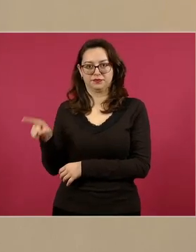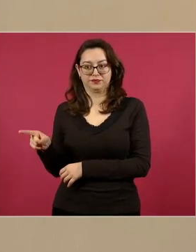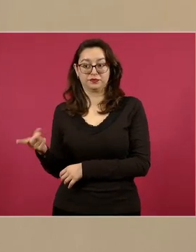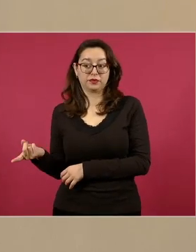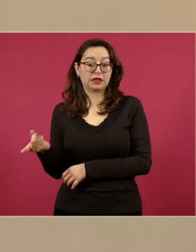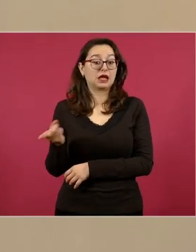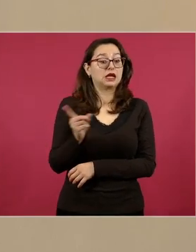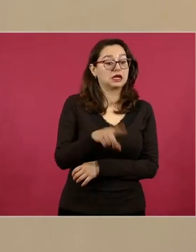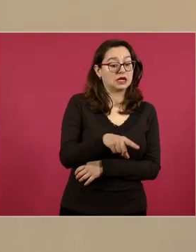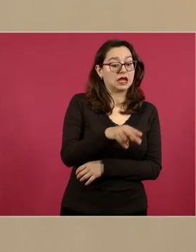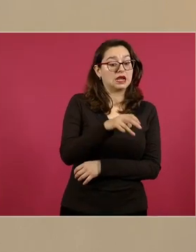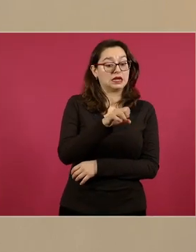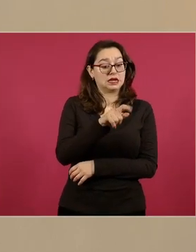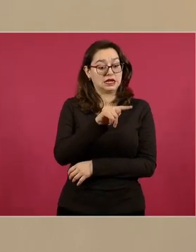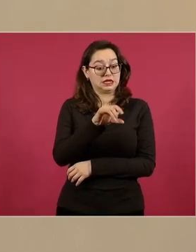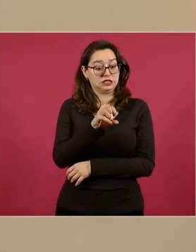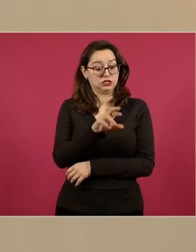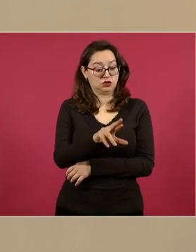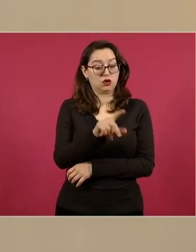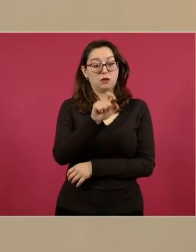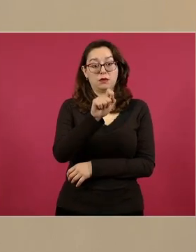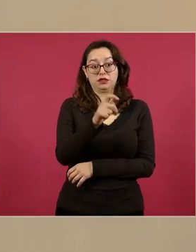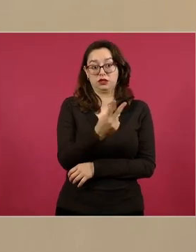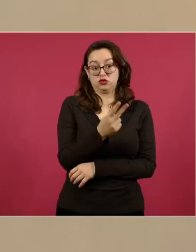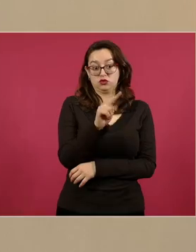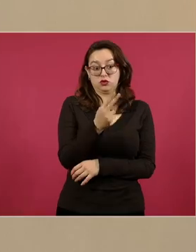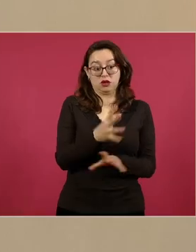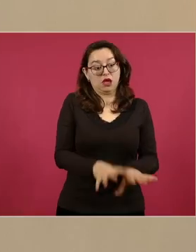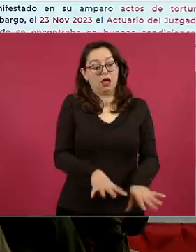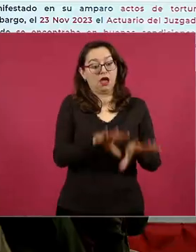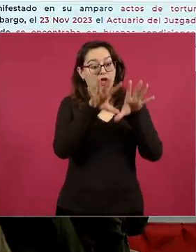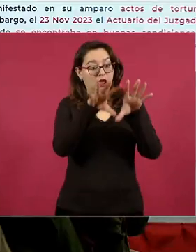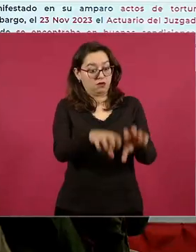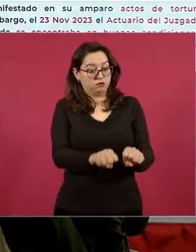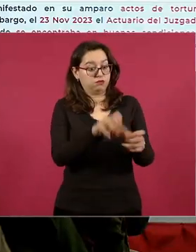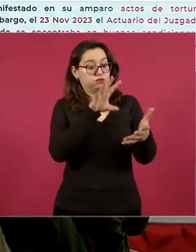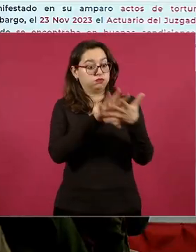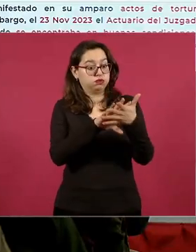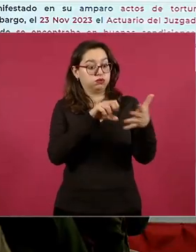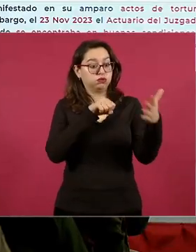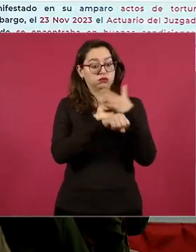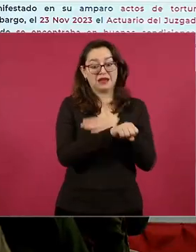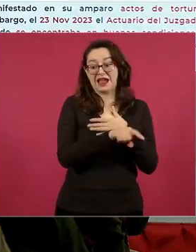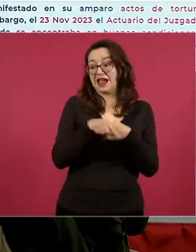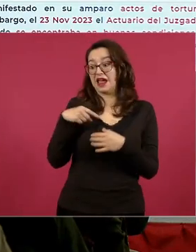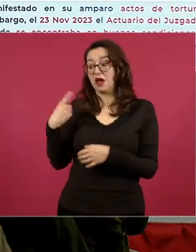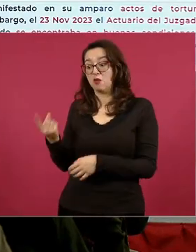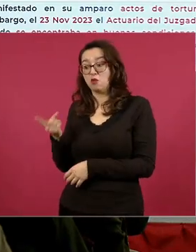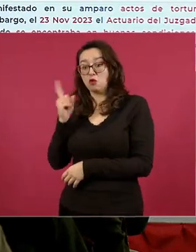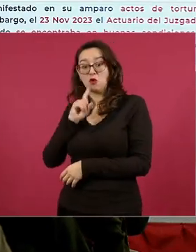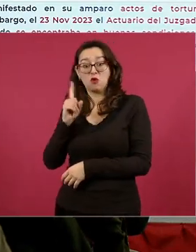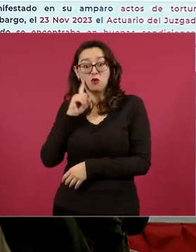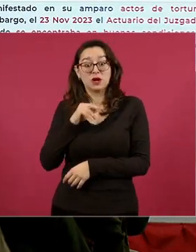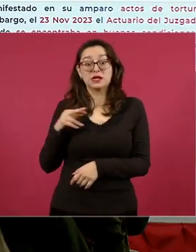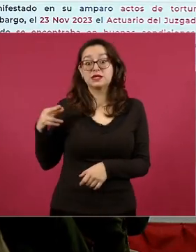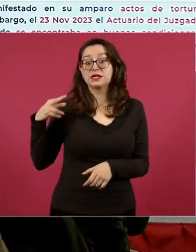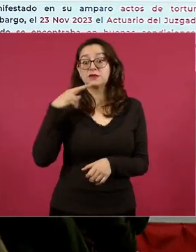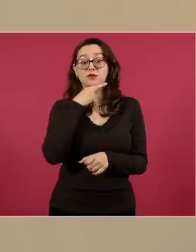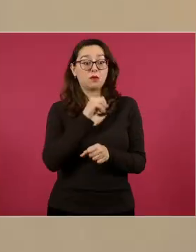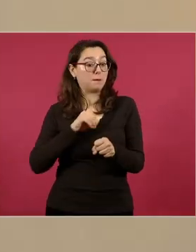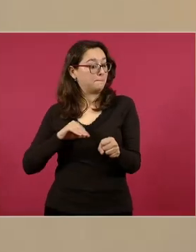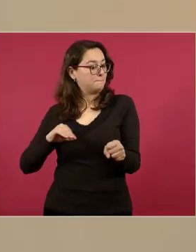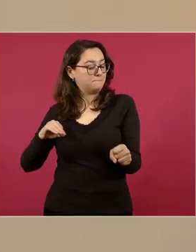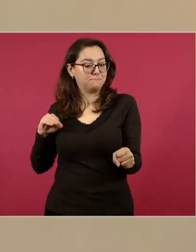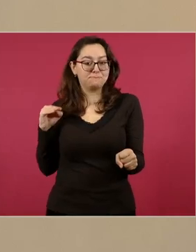Néstor Isidro N., el día 22 de noviembre, de manera inmediata, le otorgó una suspensión de plano en